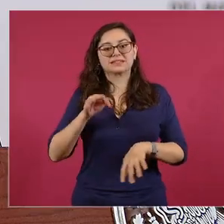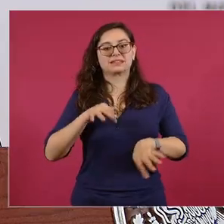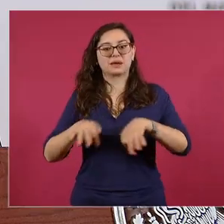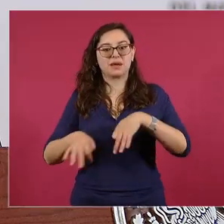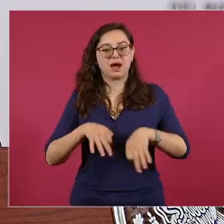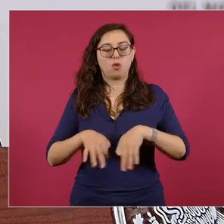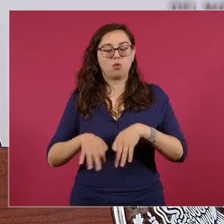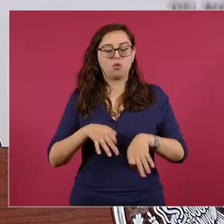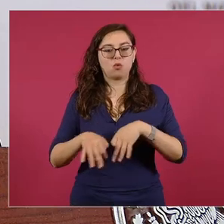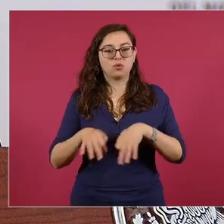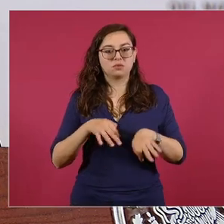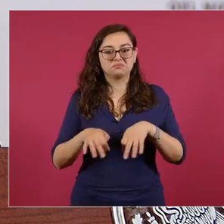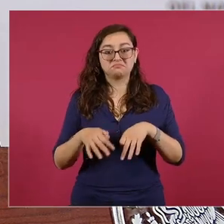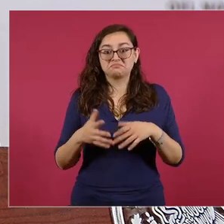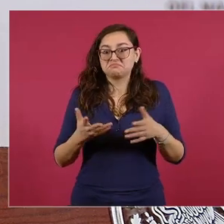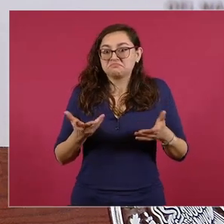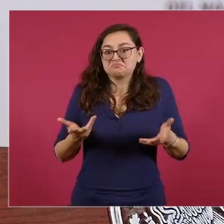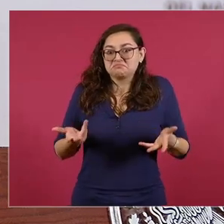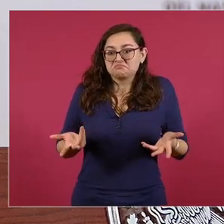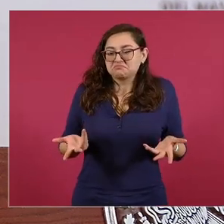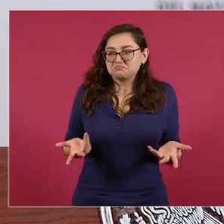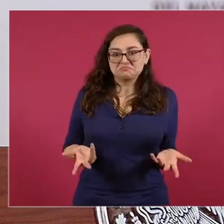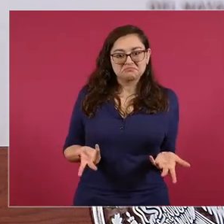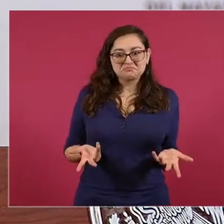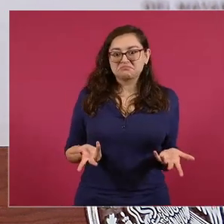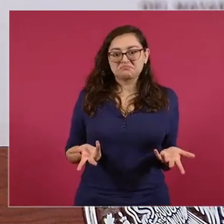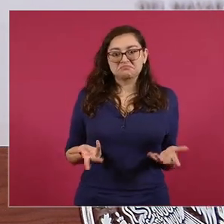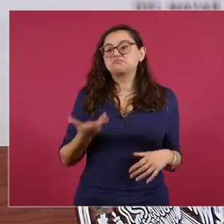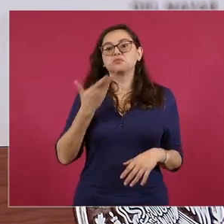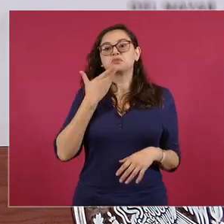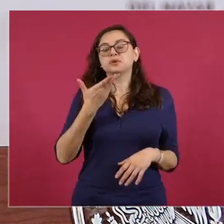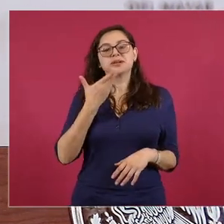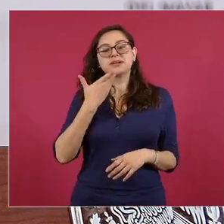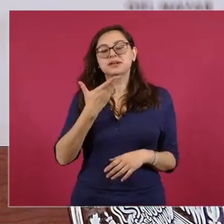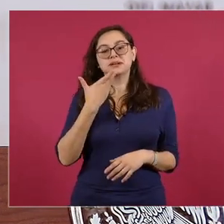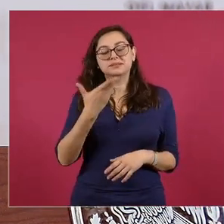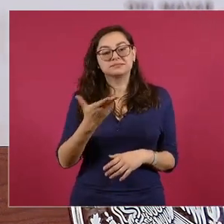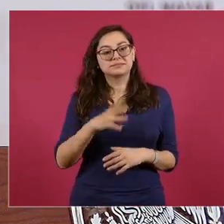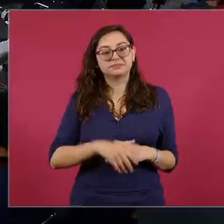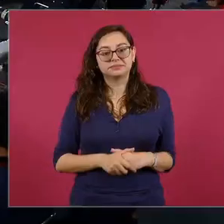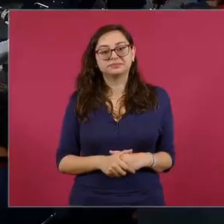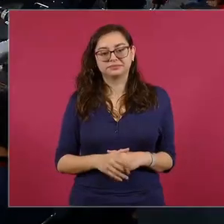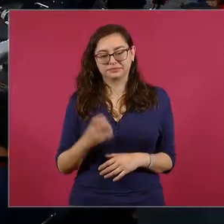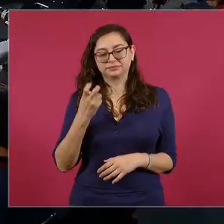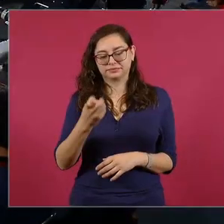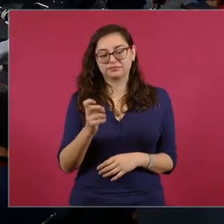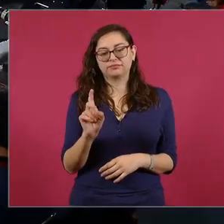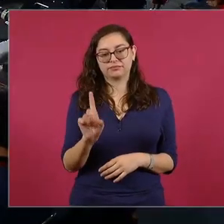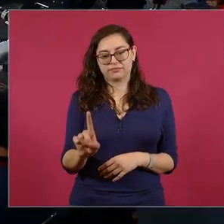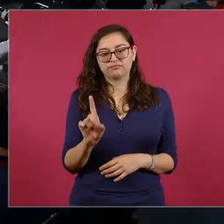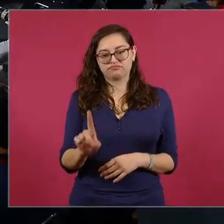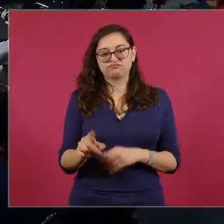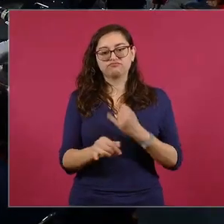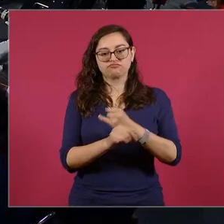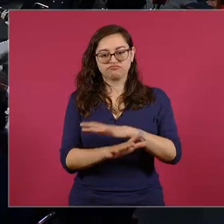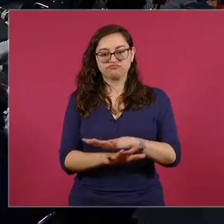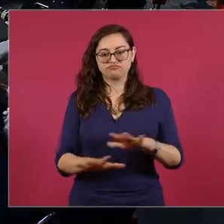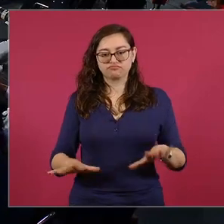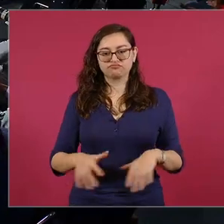Entonces, la economía está muy bien y sobre eso vamos a hablar el domingo.